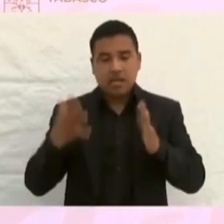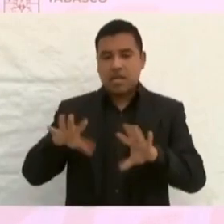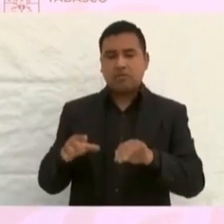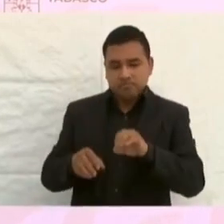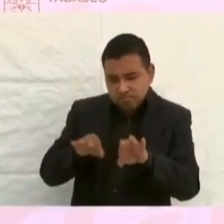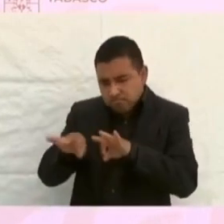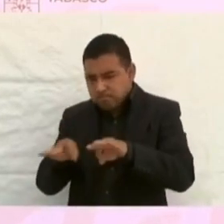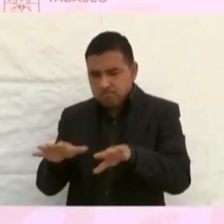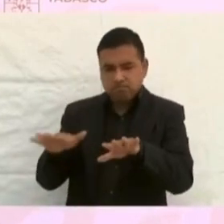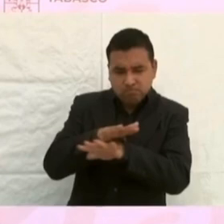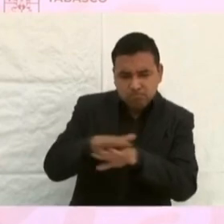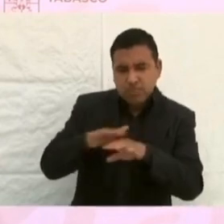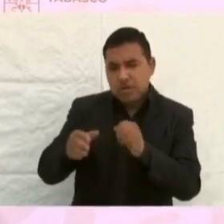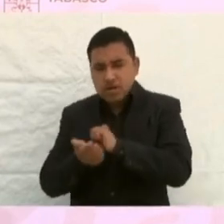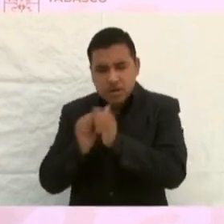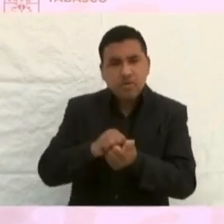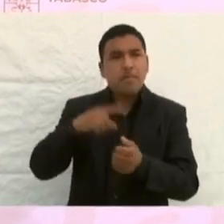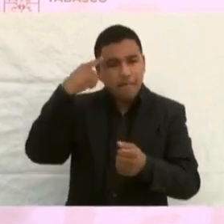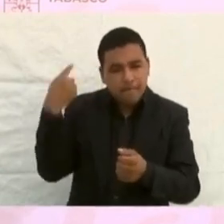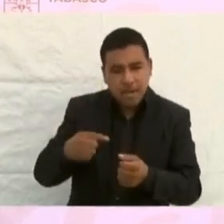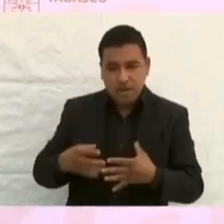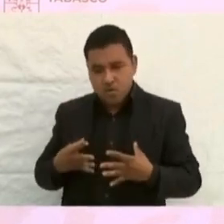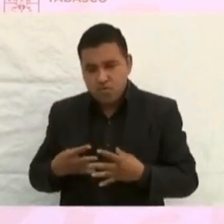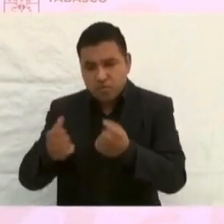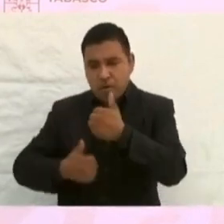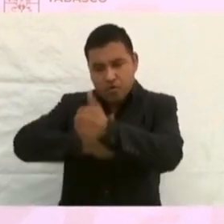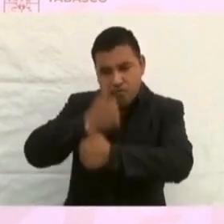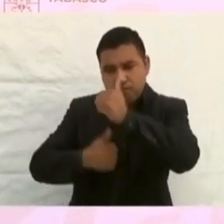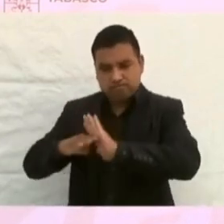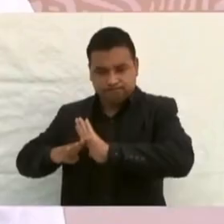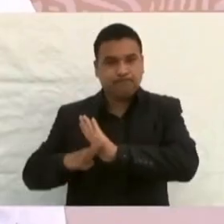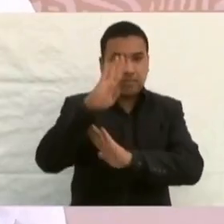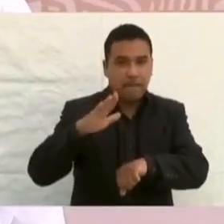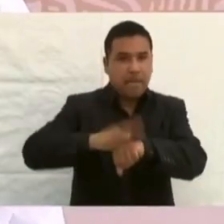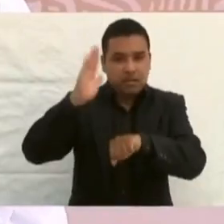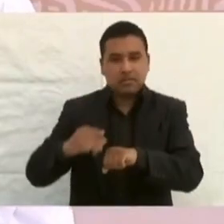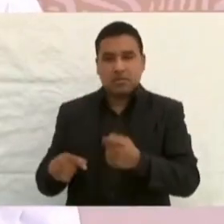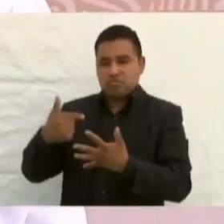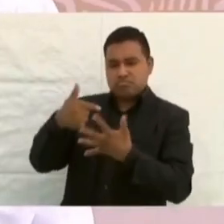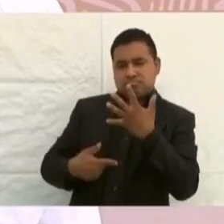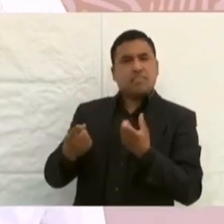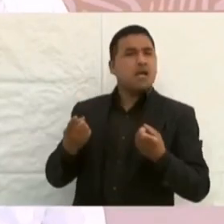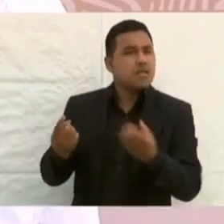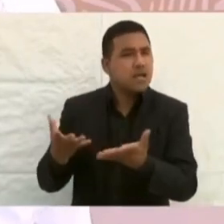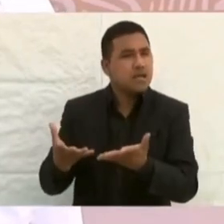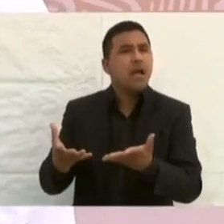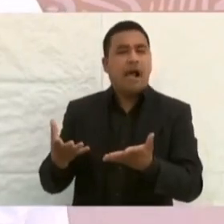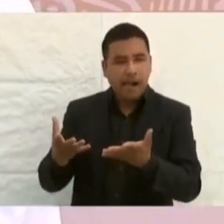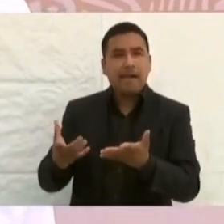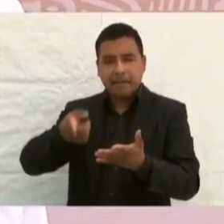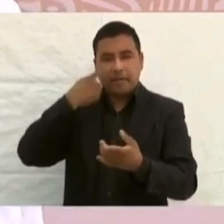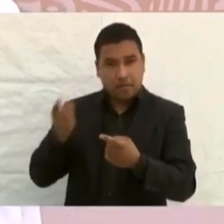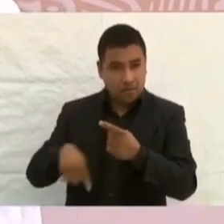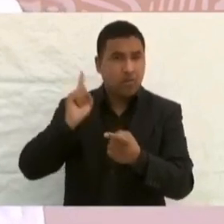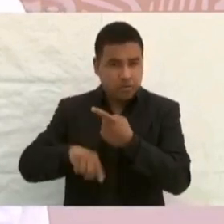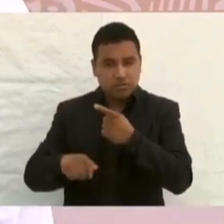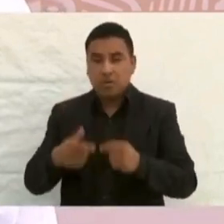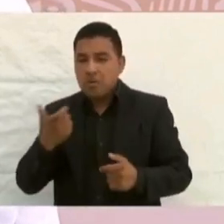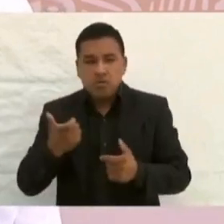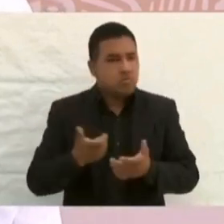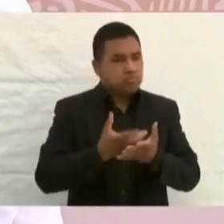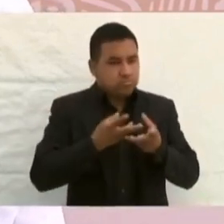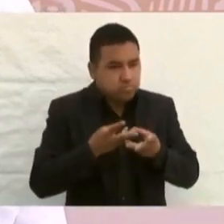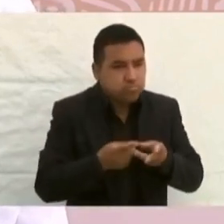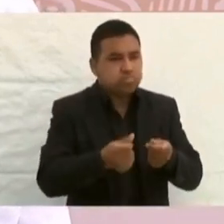de fondo para eficientarla y hacerla más competitiva. Entre las varias acciones en curso, resalta la de reducir